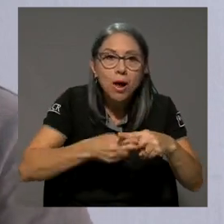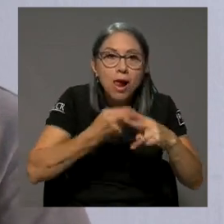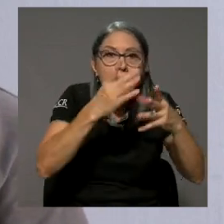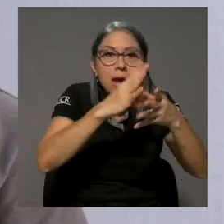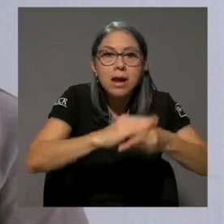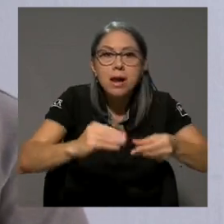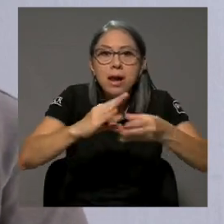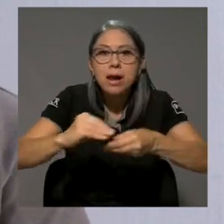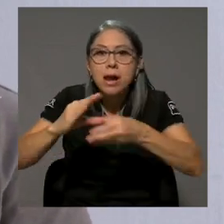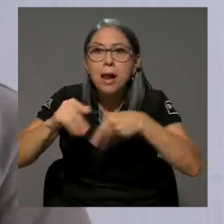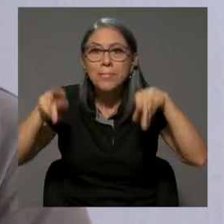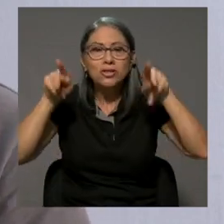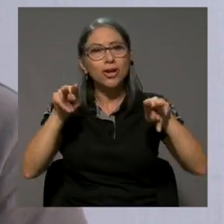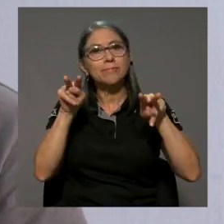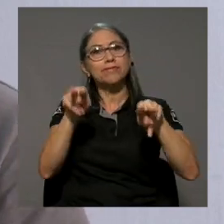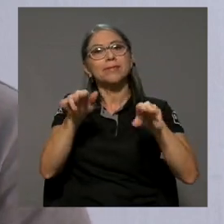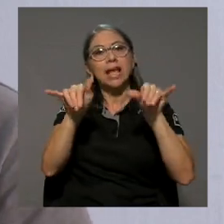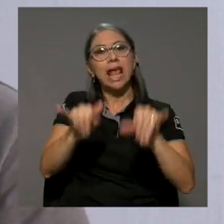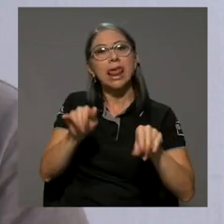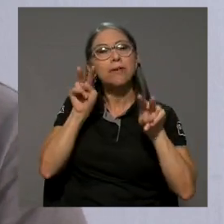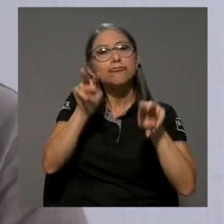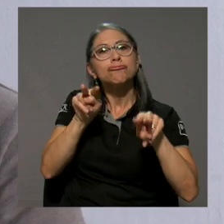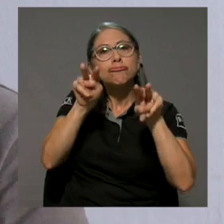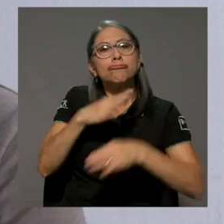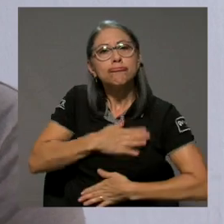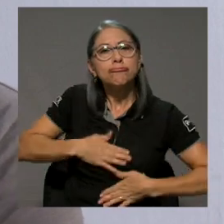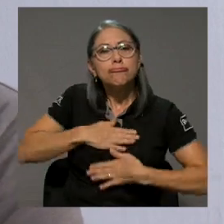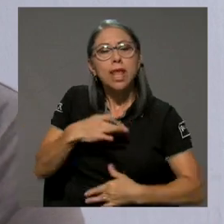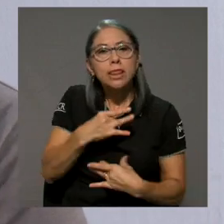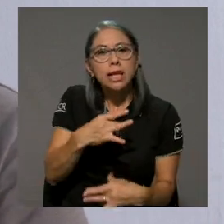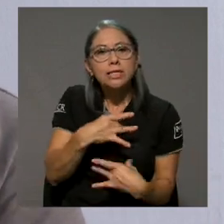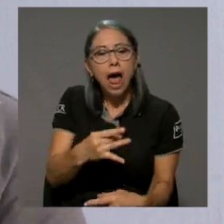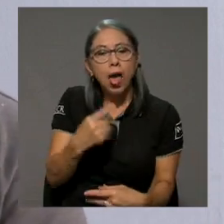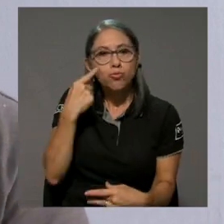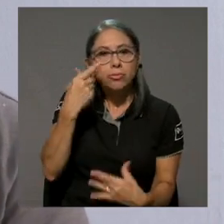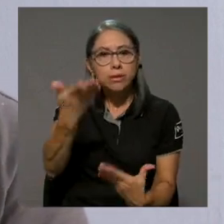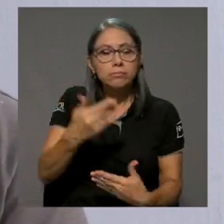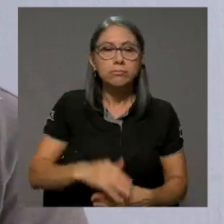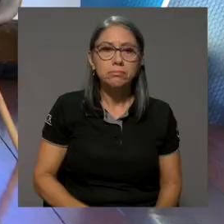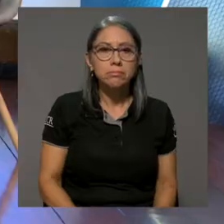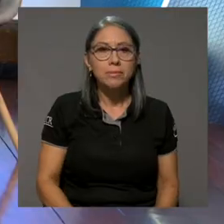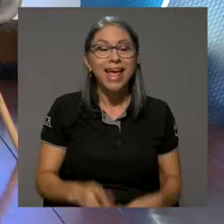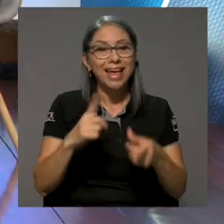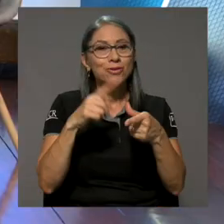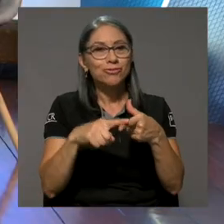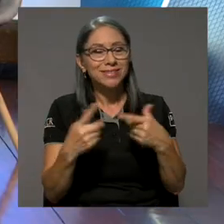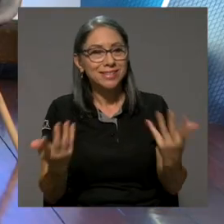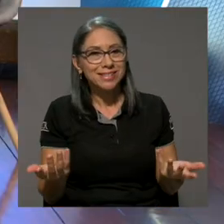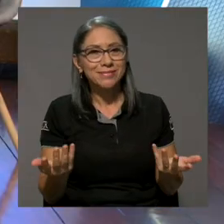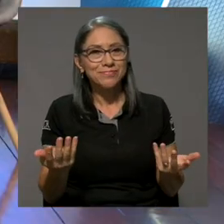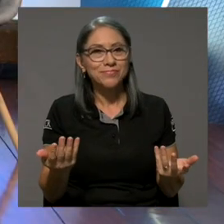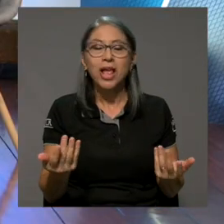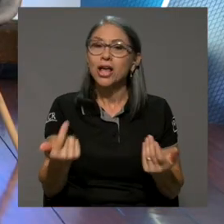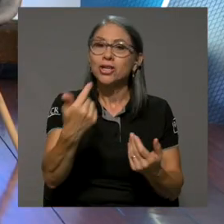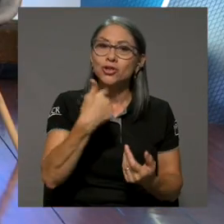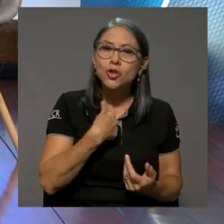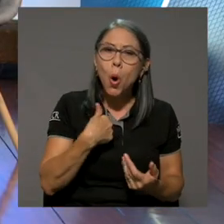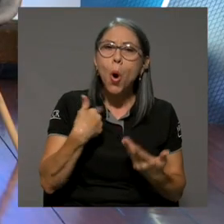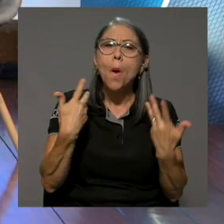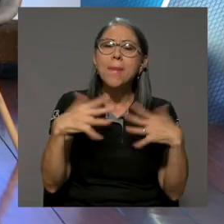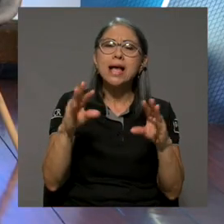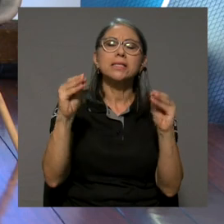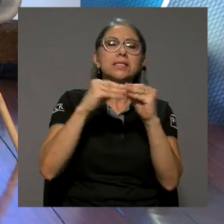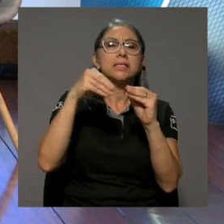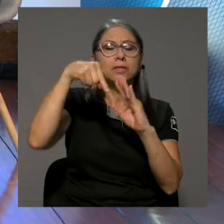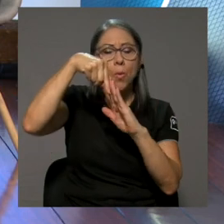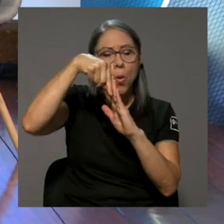interés del público para que se queden ahí, viendo, interesados en la historia. Entonces, me fui adentrando,